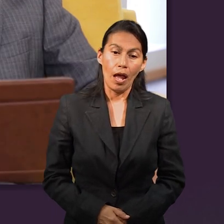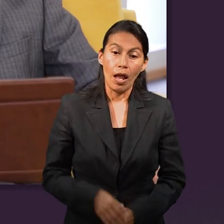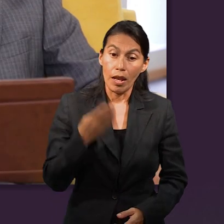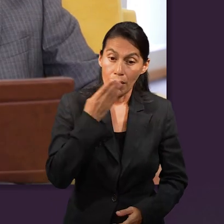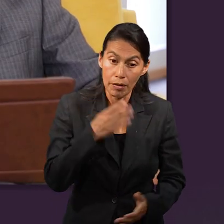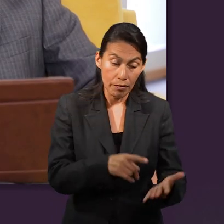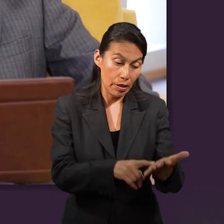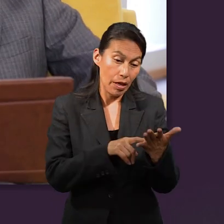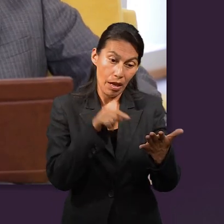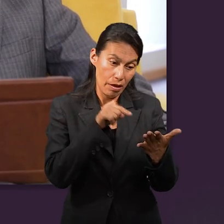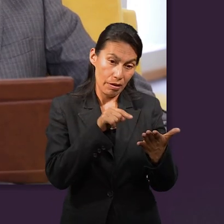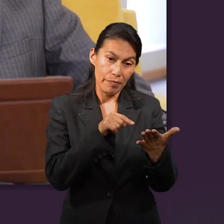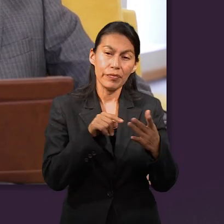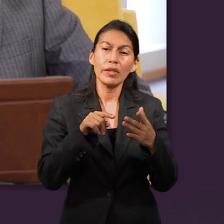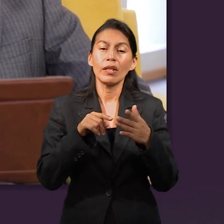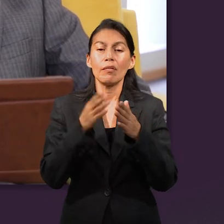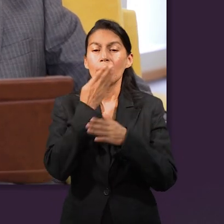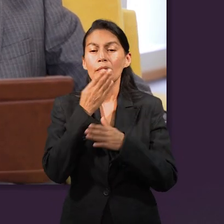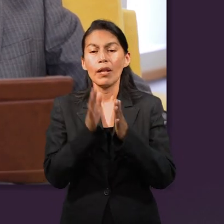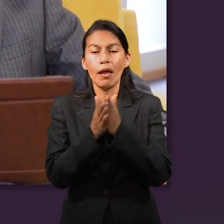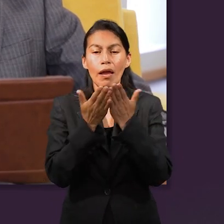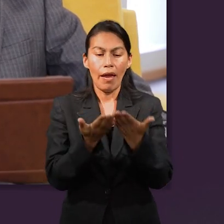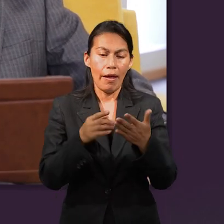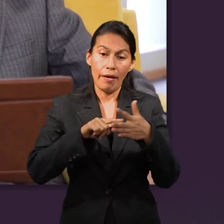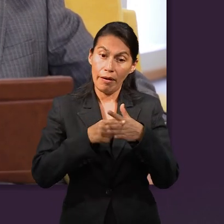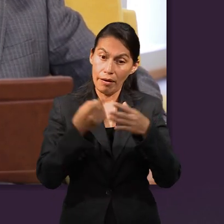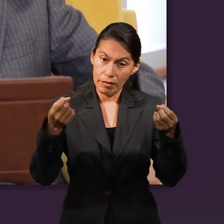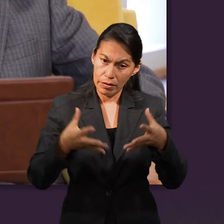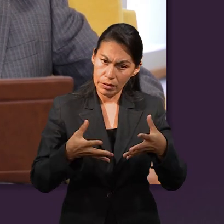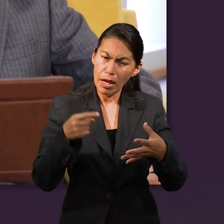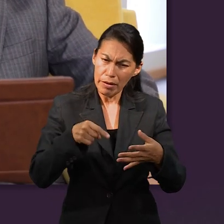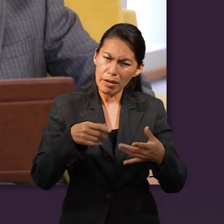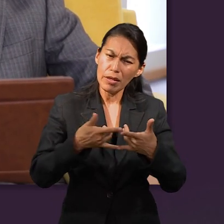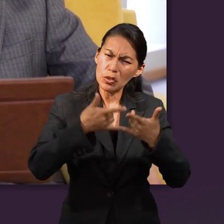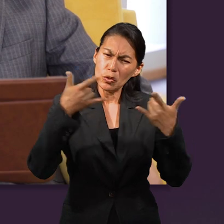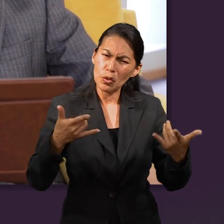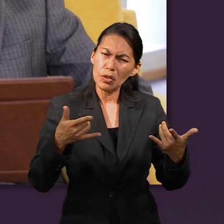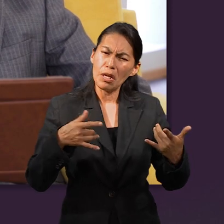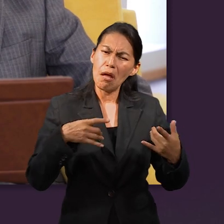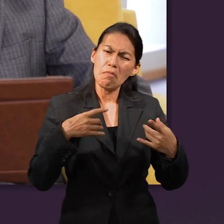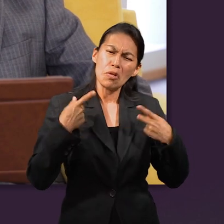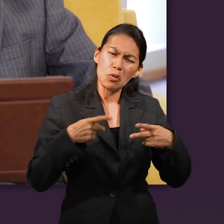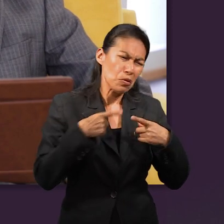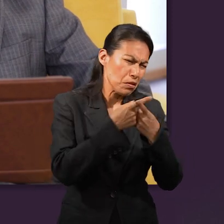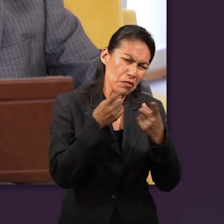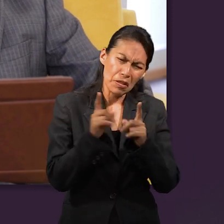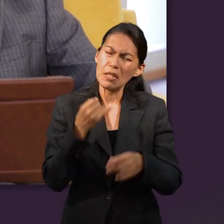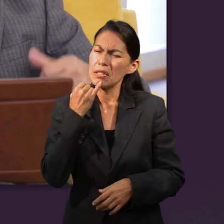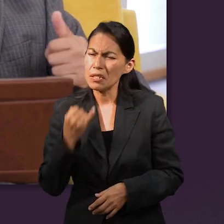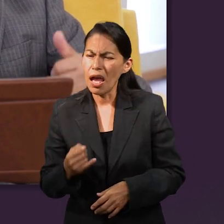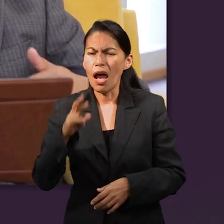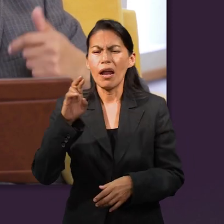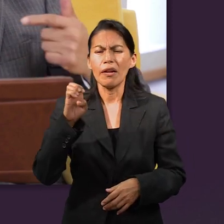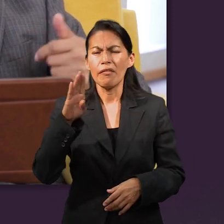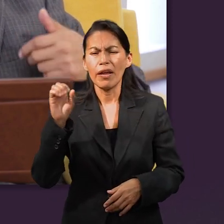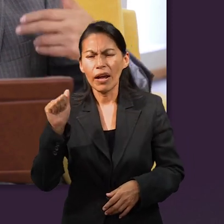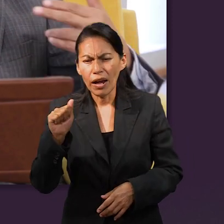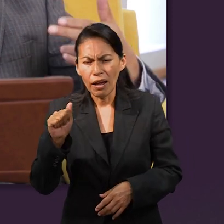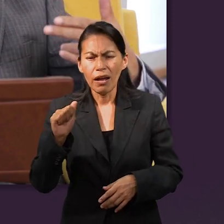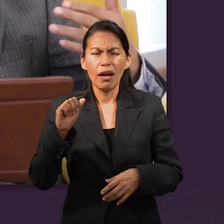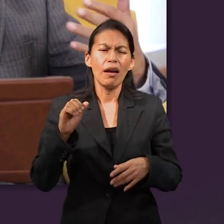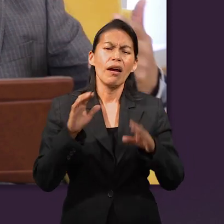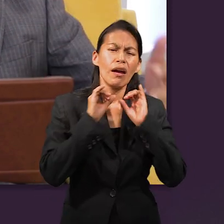Nosotros en las Sagradas Escrituras y de manera específica aquí en el libro de Génesis encontramos la historia de varios personajes muy interesantes como Isaac,